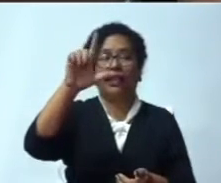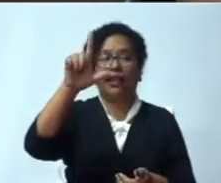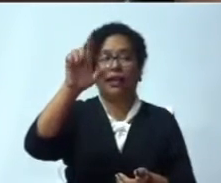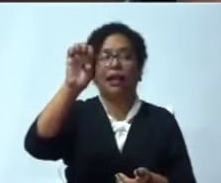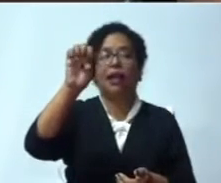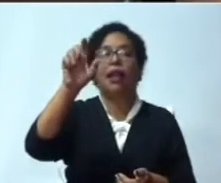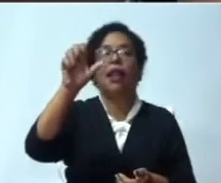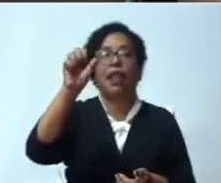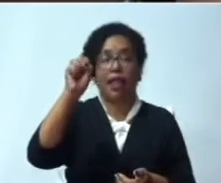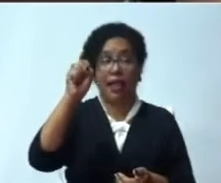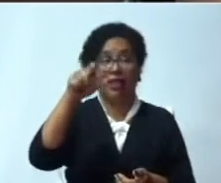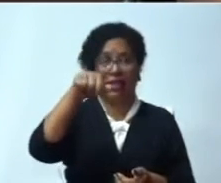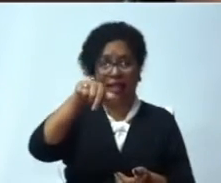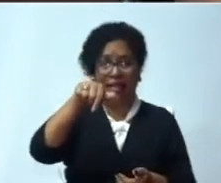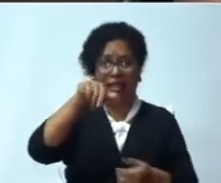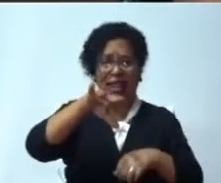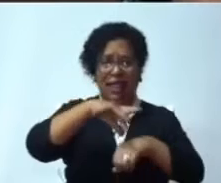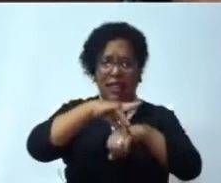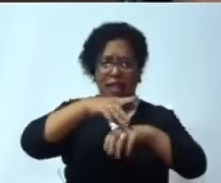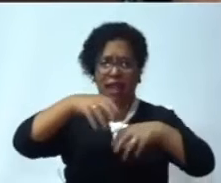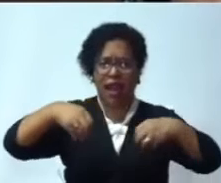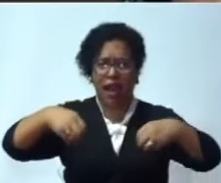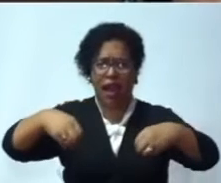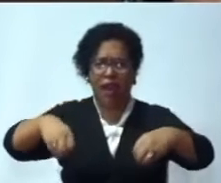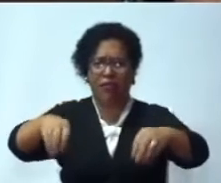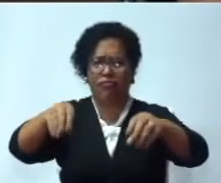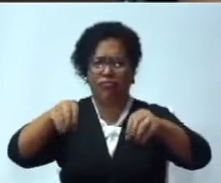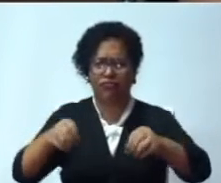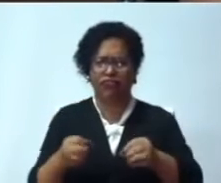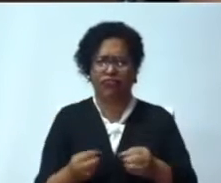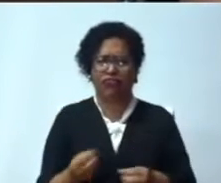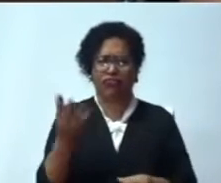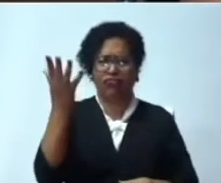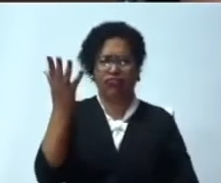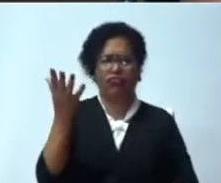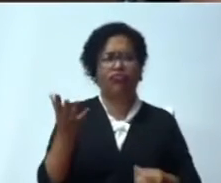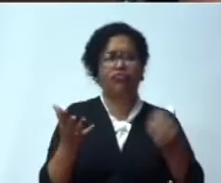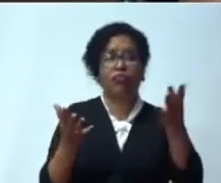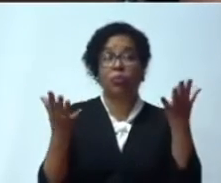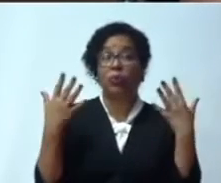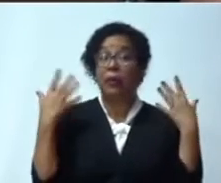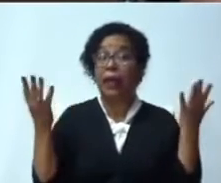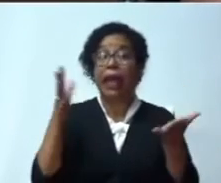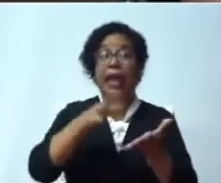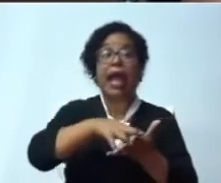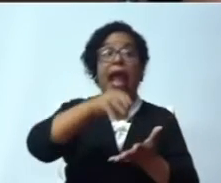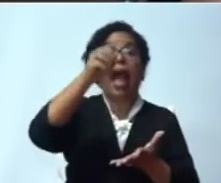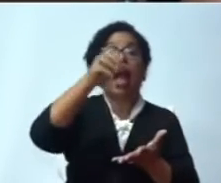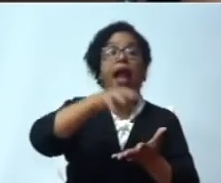los rubros de arroz, cacao, la pipiota que ha desaparecido.